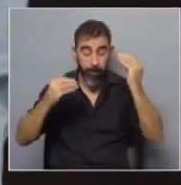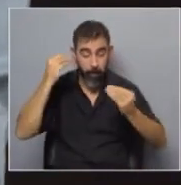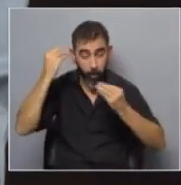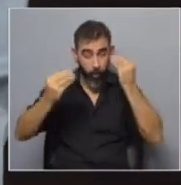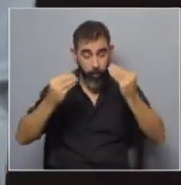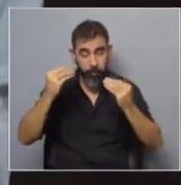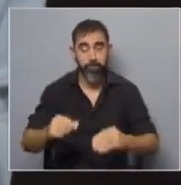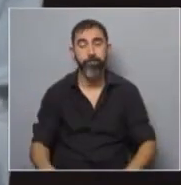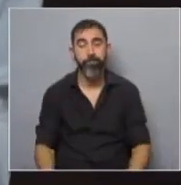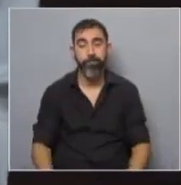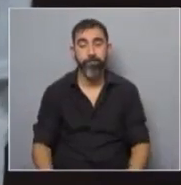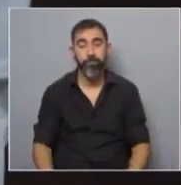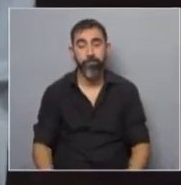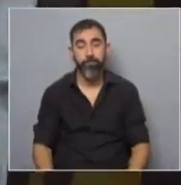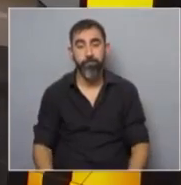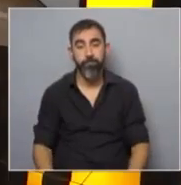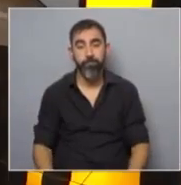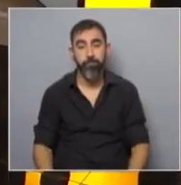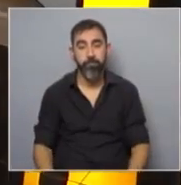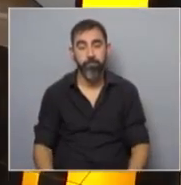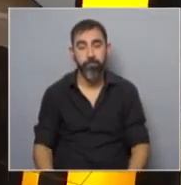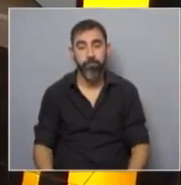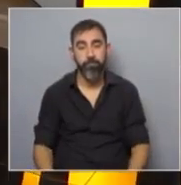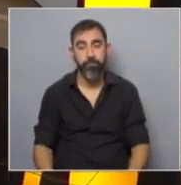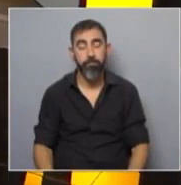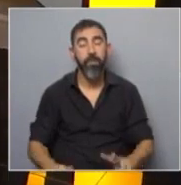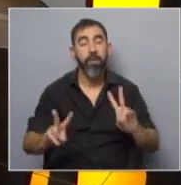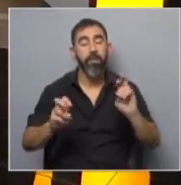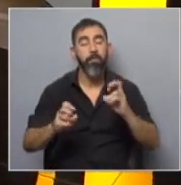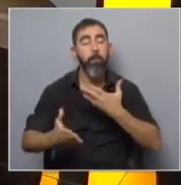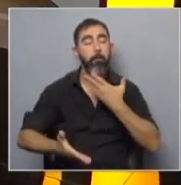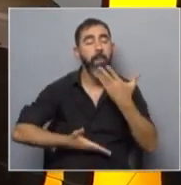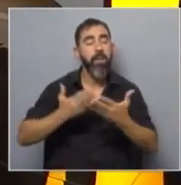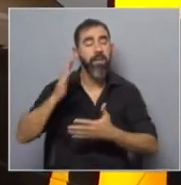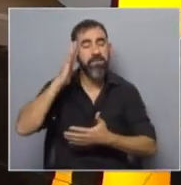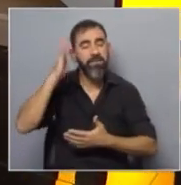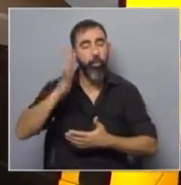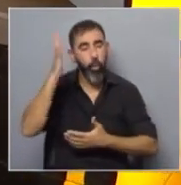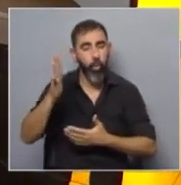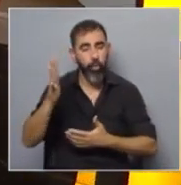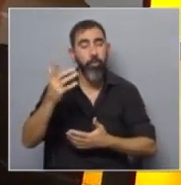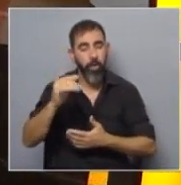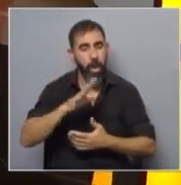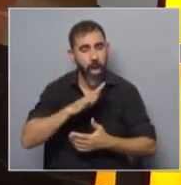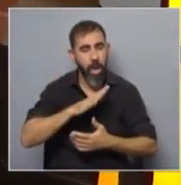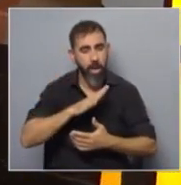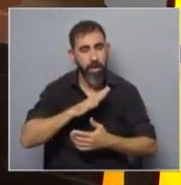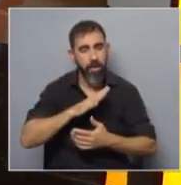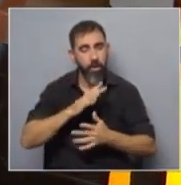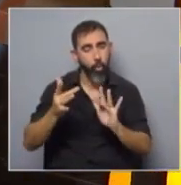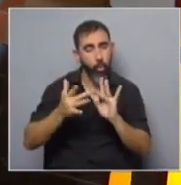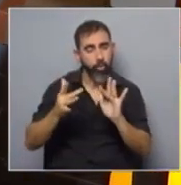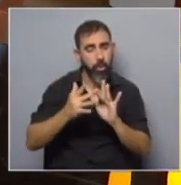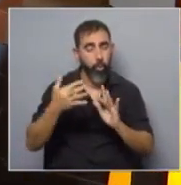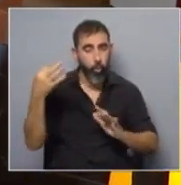Y ahora vamos a entrar puntualmente en lo que presentamos como malestar psicológico, pero ¿hay links entre consumo de